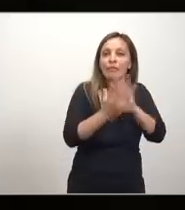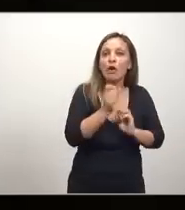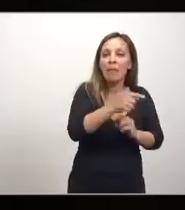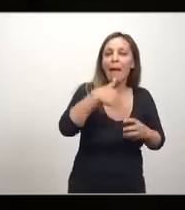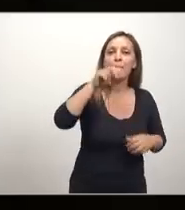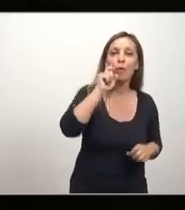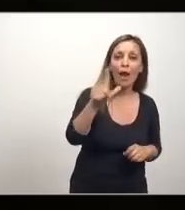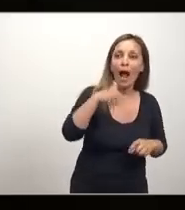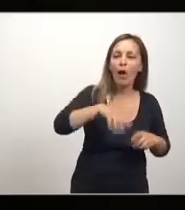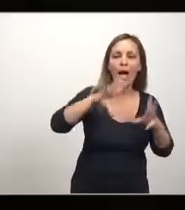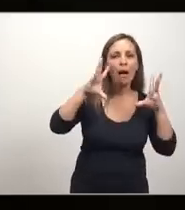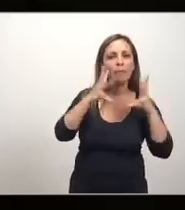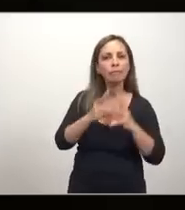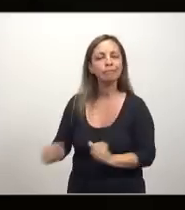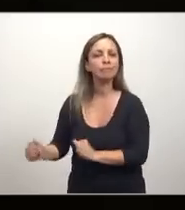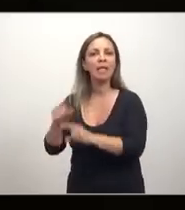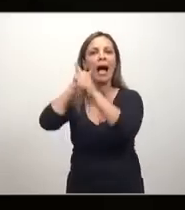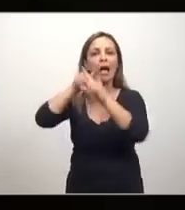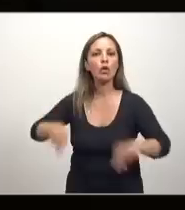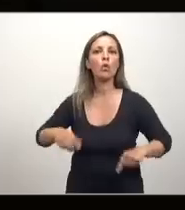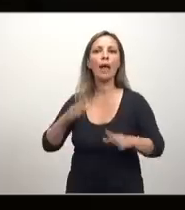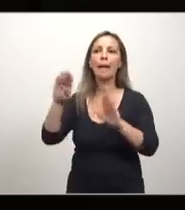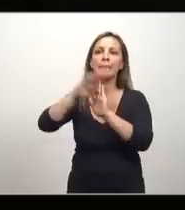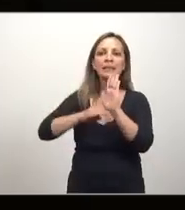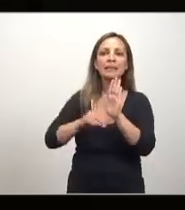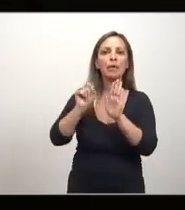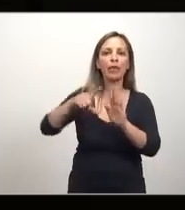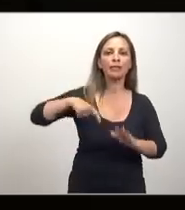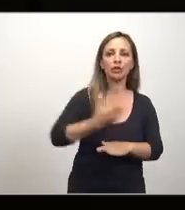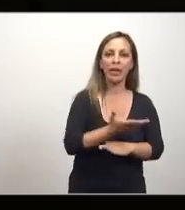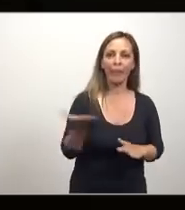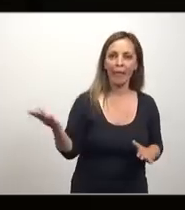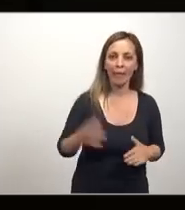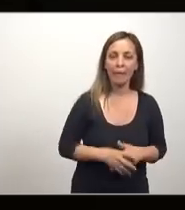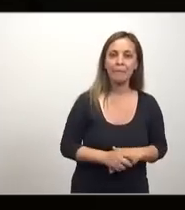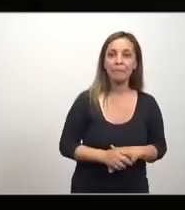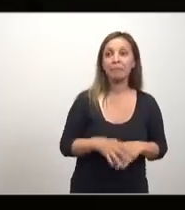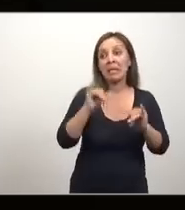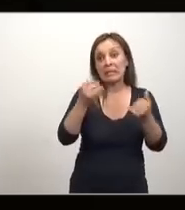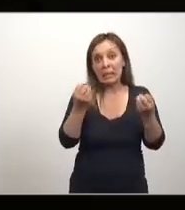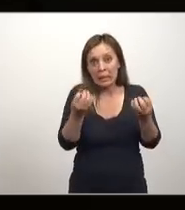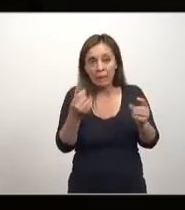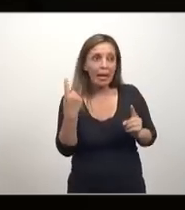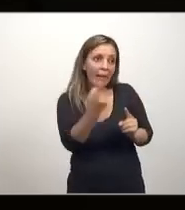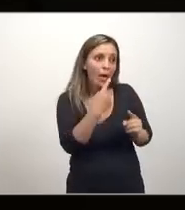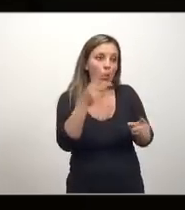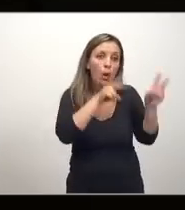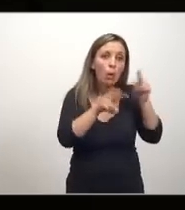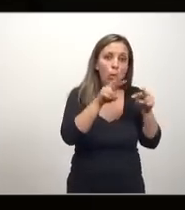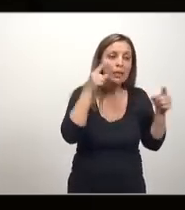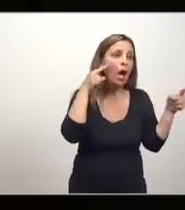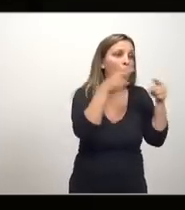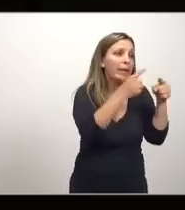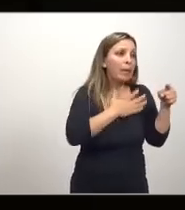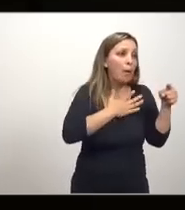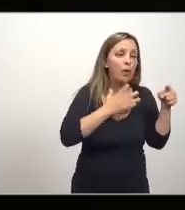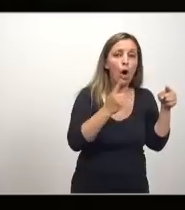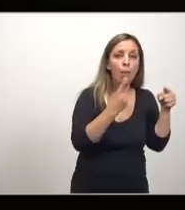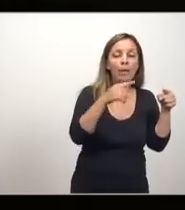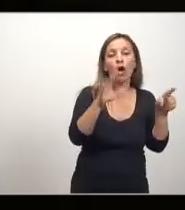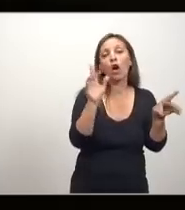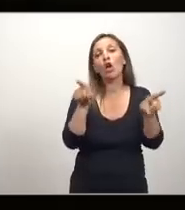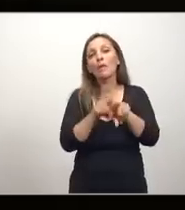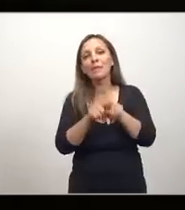acabando con los principios. Para mí ese es el problema. Es como, sí, o sea, buscando el fin de lucro es como que el burro, el asno, con la